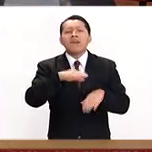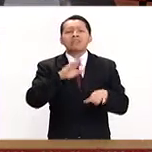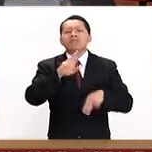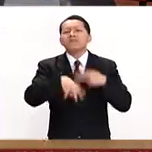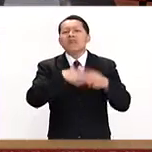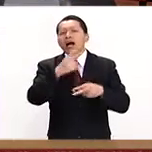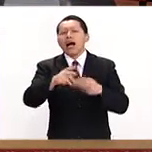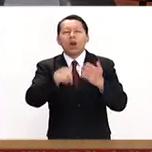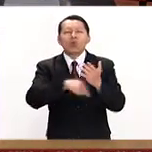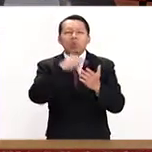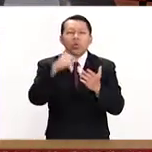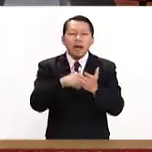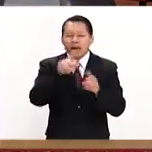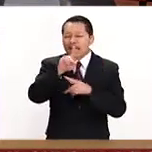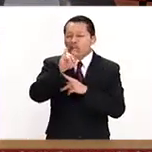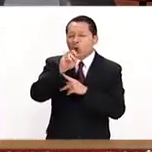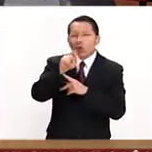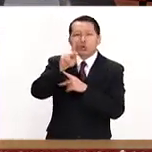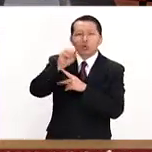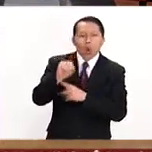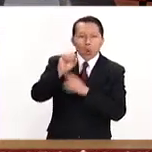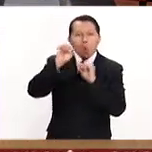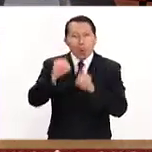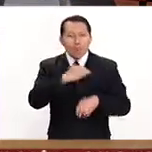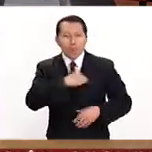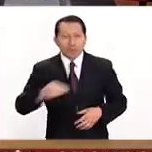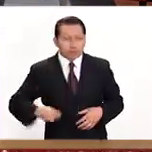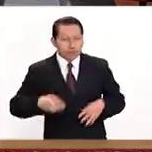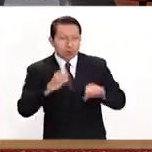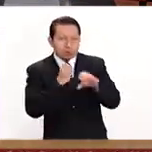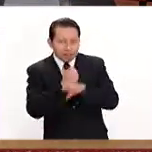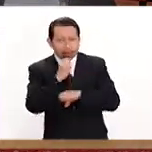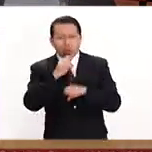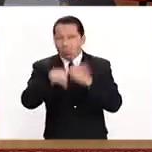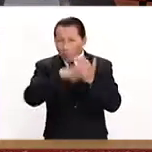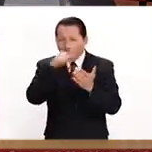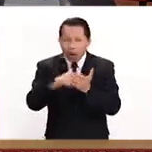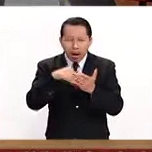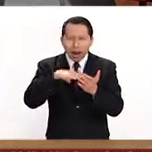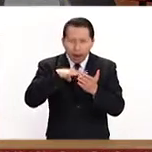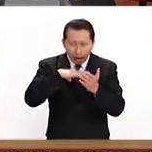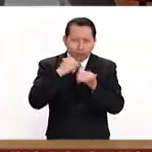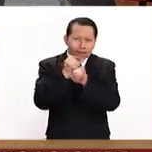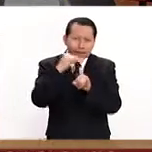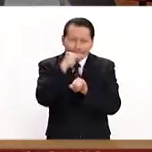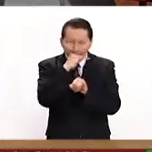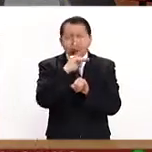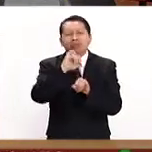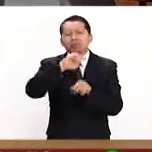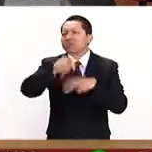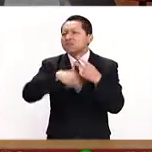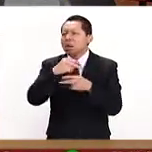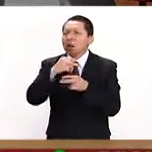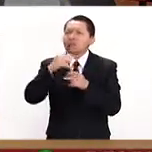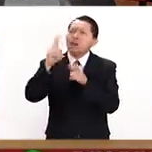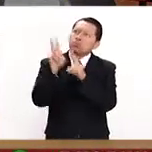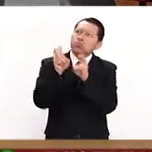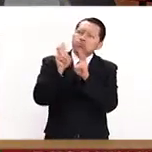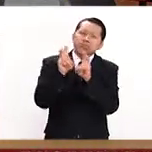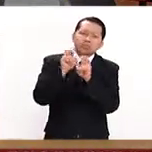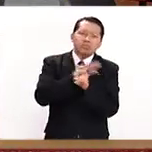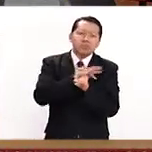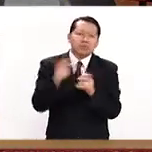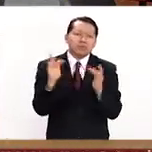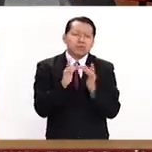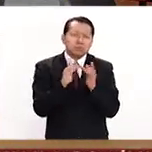o aulas que hay dentro de los municipios de Estados Unidos y pueden ellos estar ahí cursando, Eso es, vaya, no es limitante,